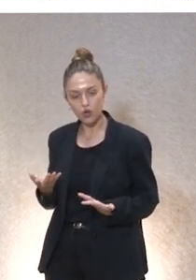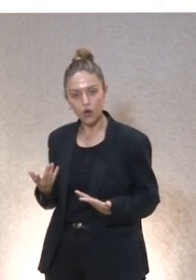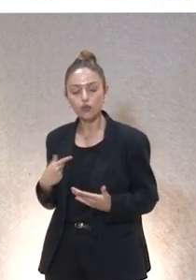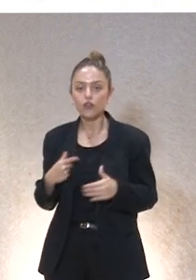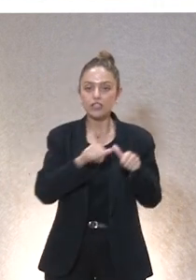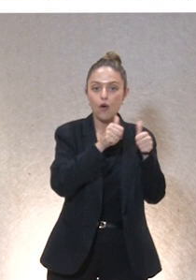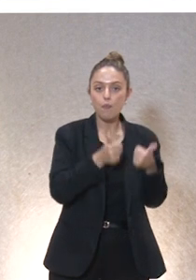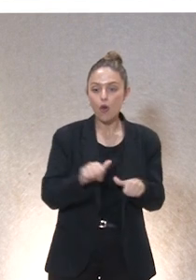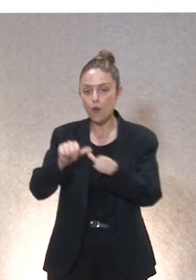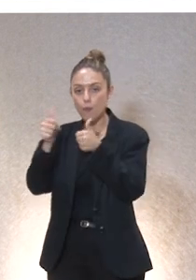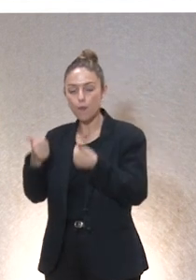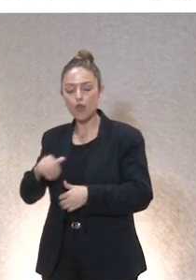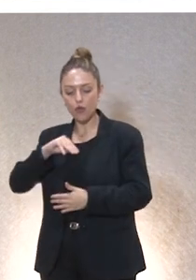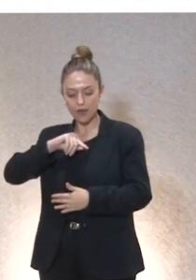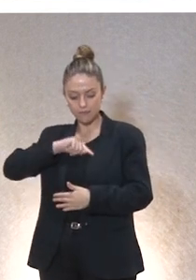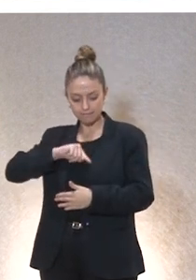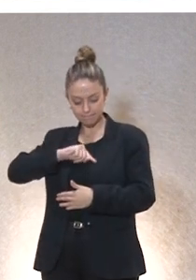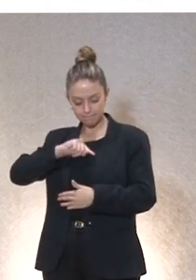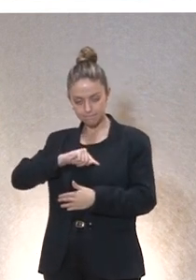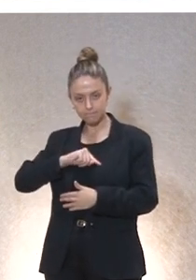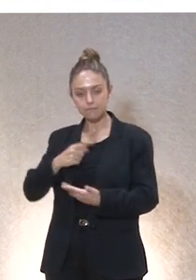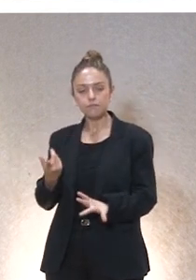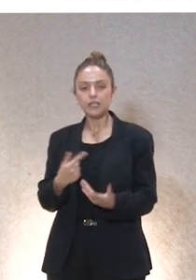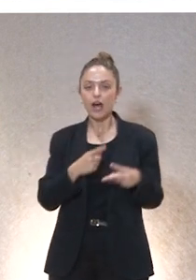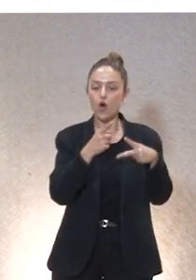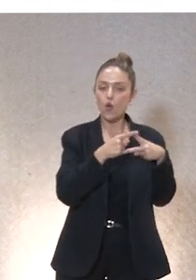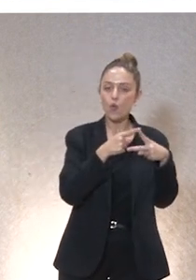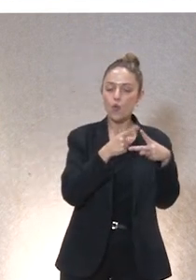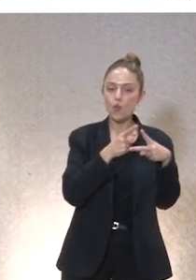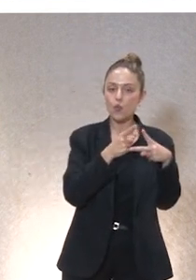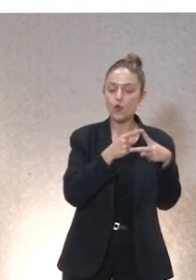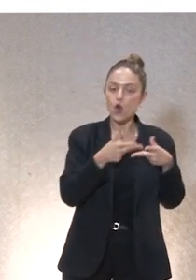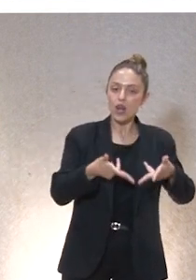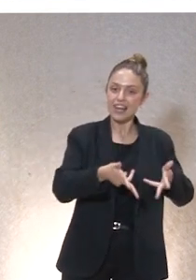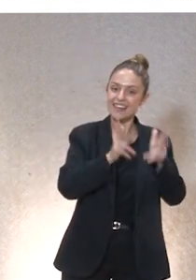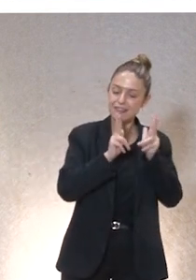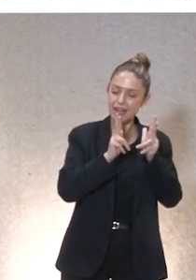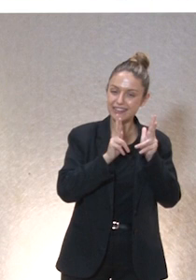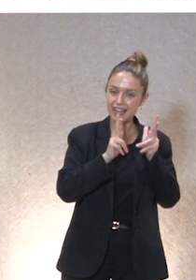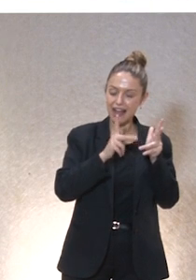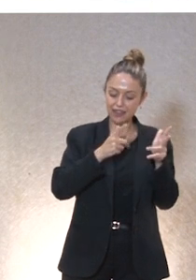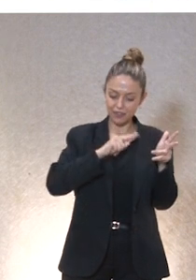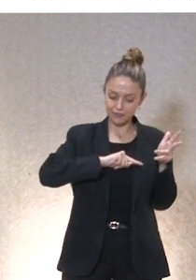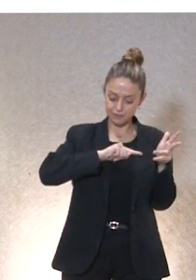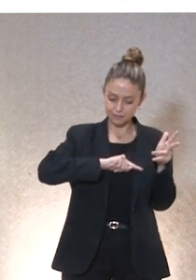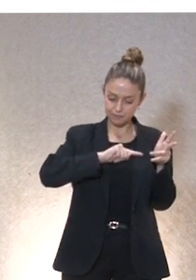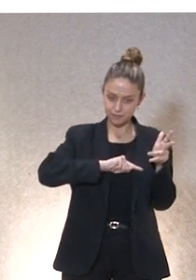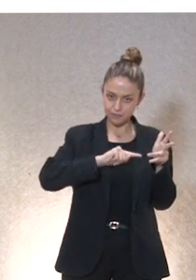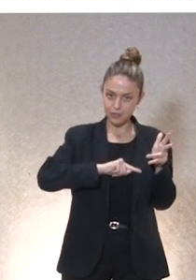modos de entender las entrañas fíjense que uno entiende la libertad de esas entrañas como